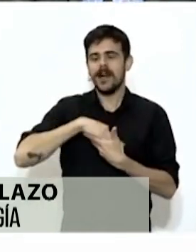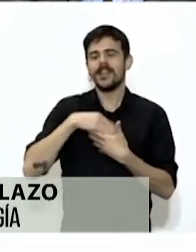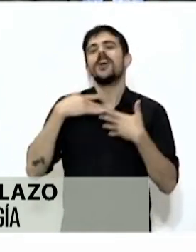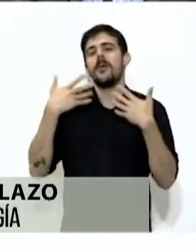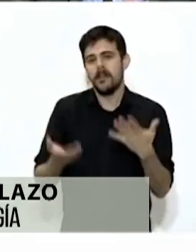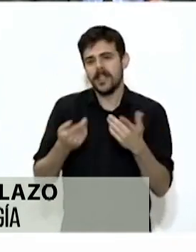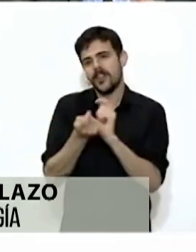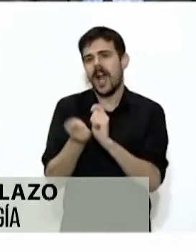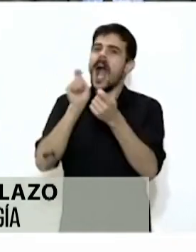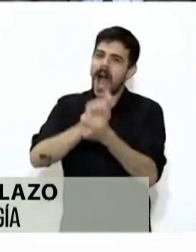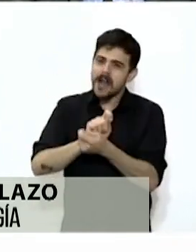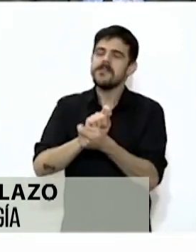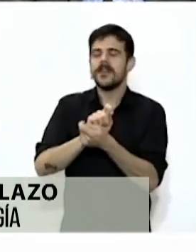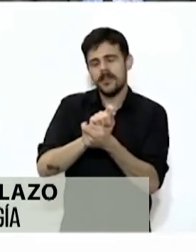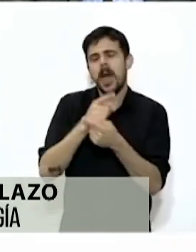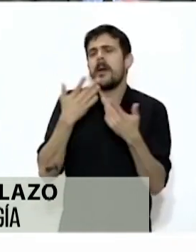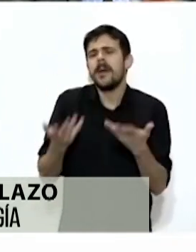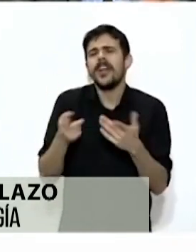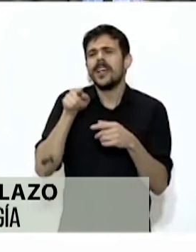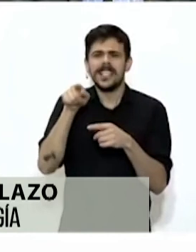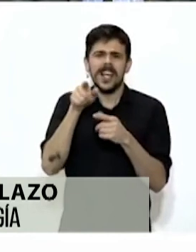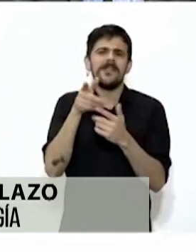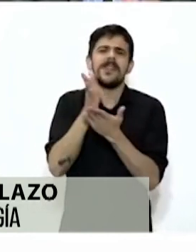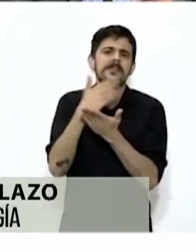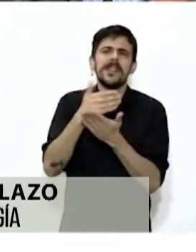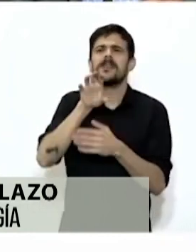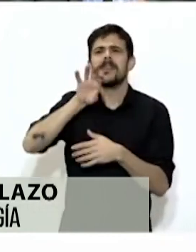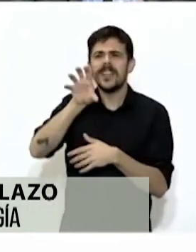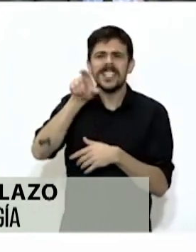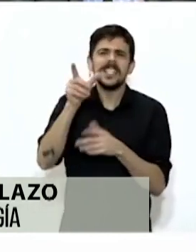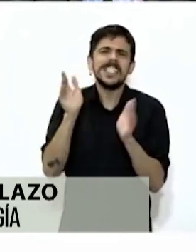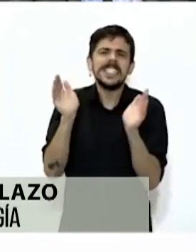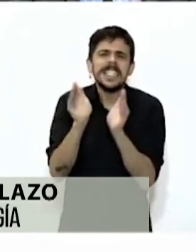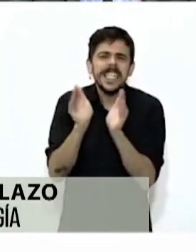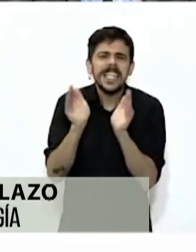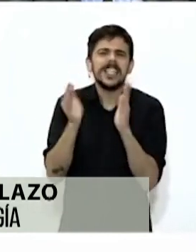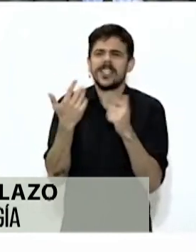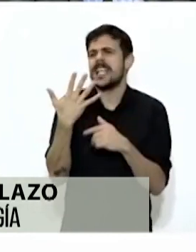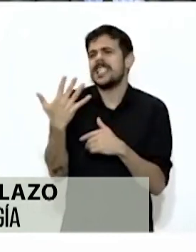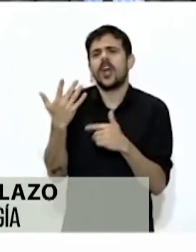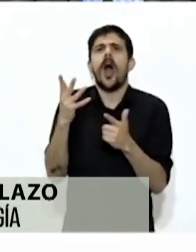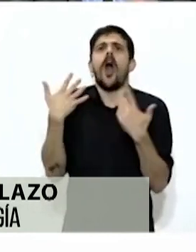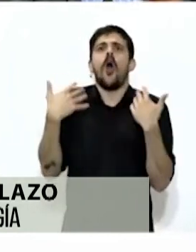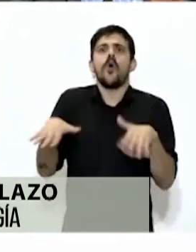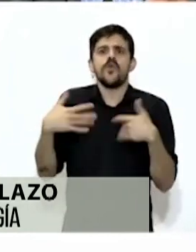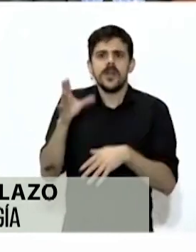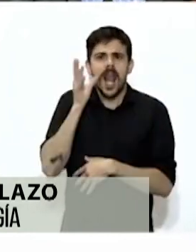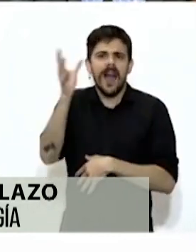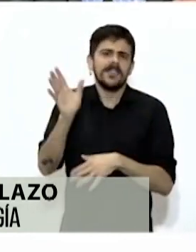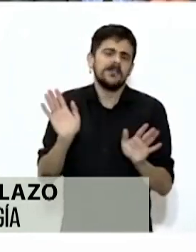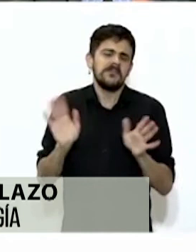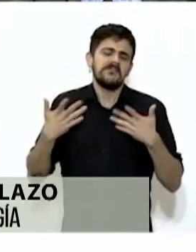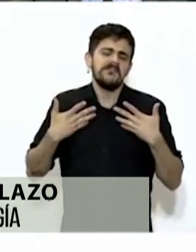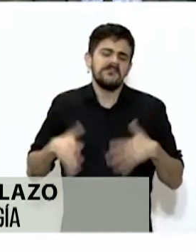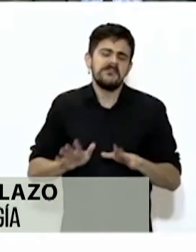embargo esto al ser un departamento pequeño hay que tomarlo con precaución y evaluarlo nuevamente la semana que viene para observar si esto